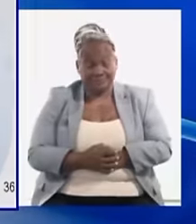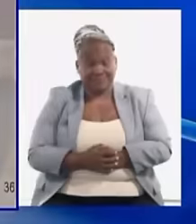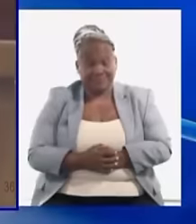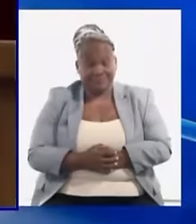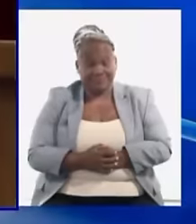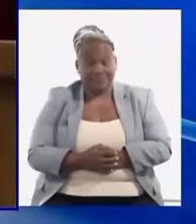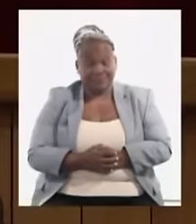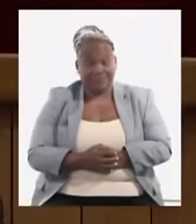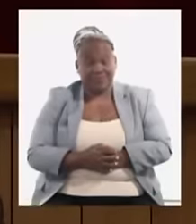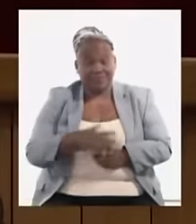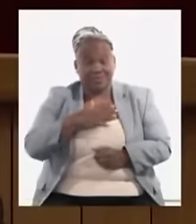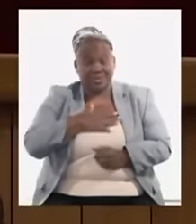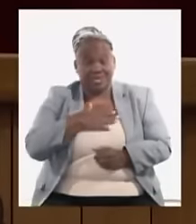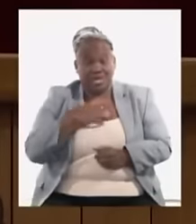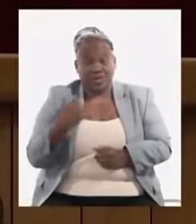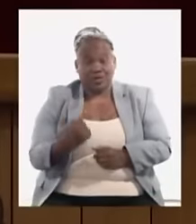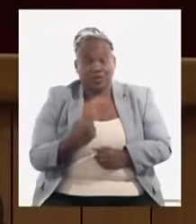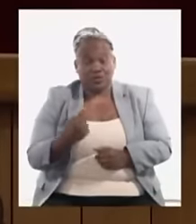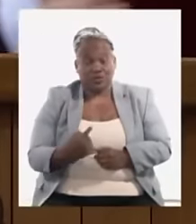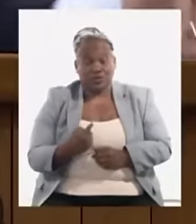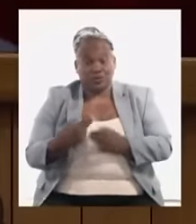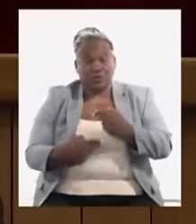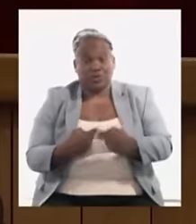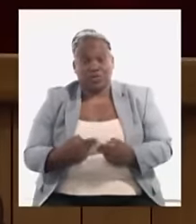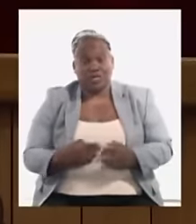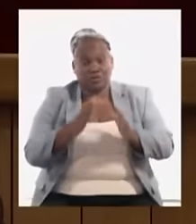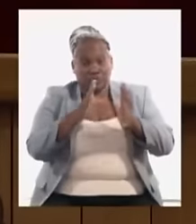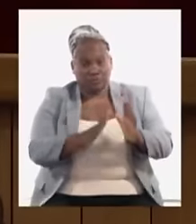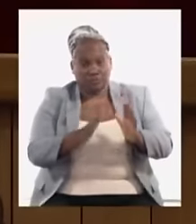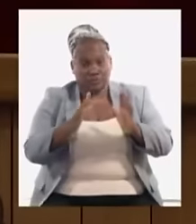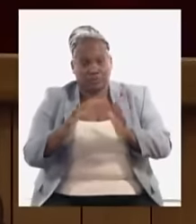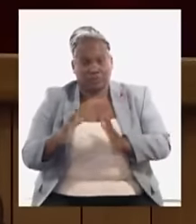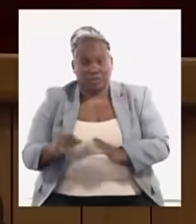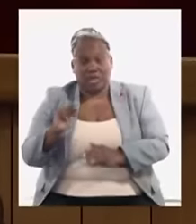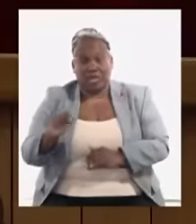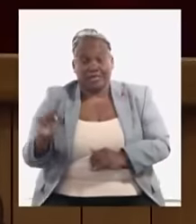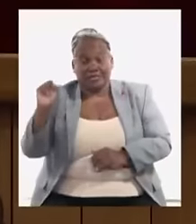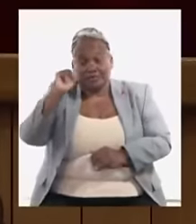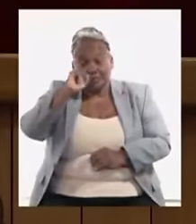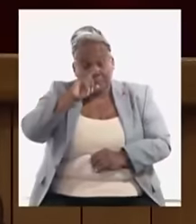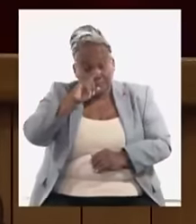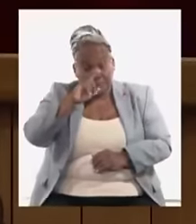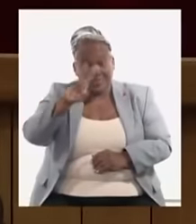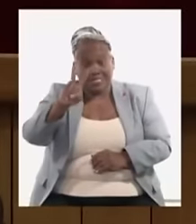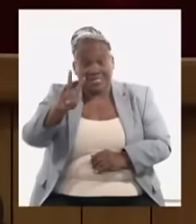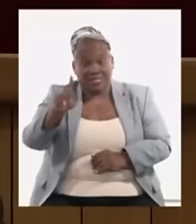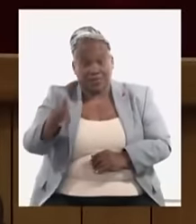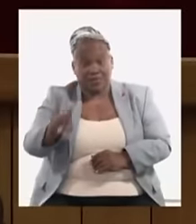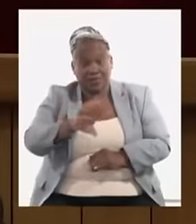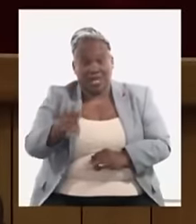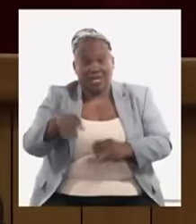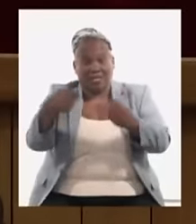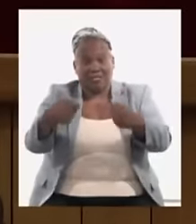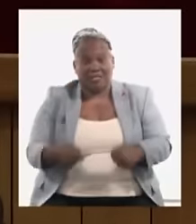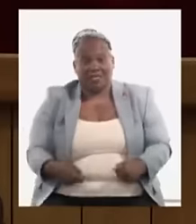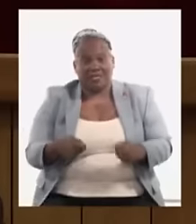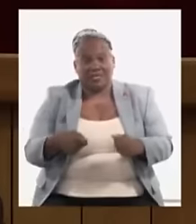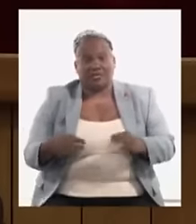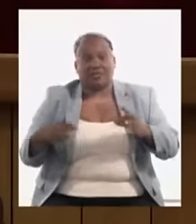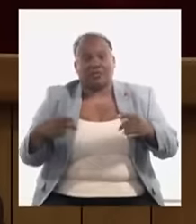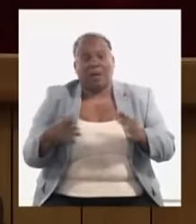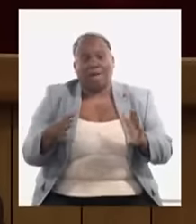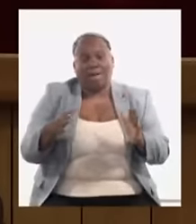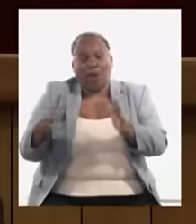todo lo hemos hecho varios años esto se vence ahora el día 31 y hemos tomado la decisión de que una vez más lo vamos a